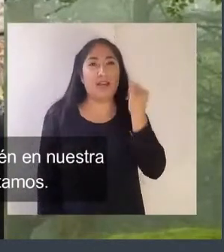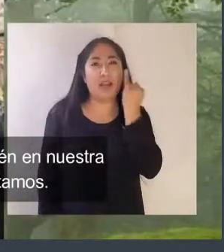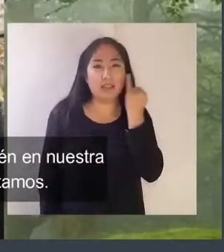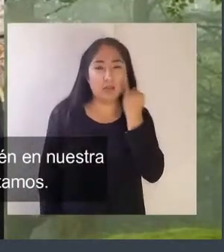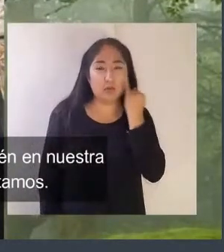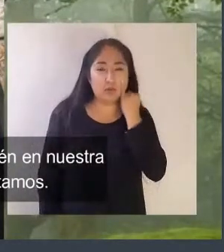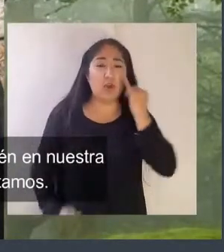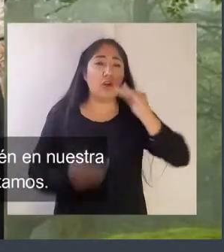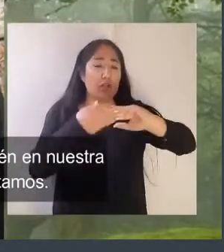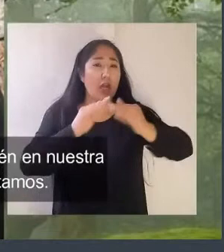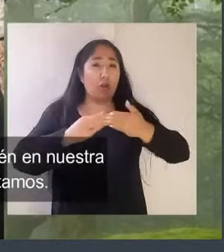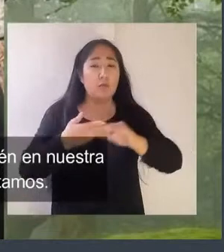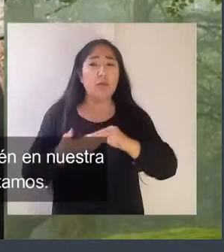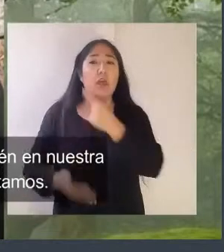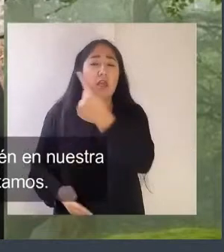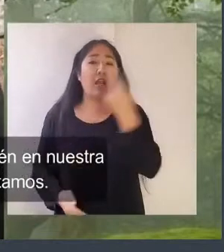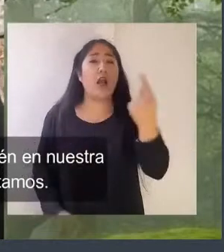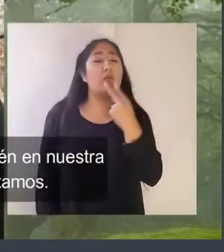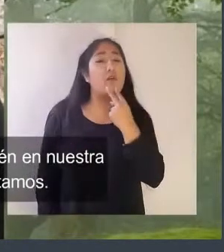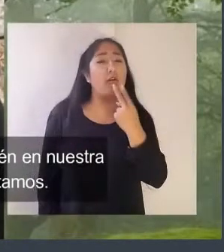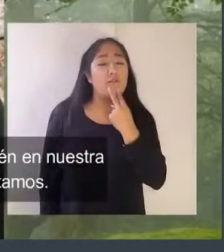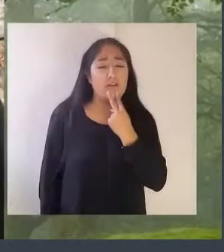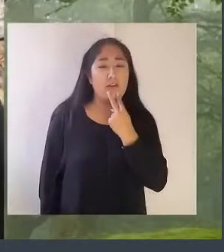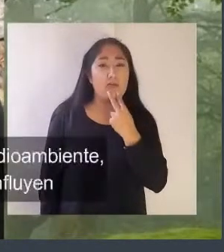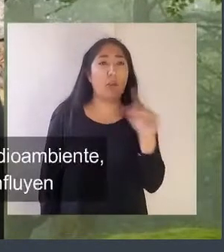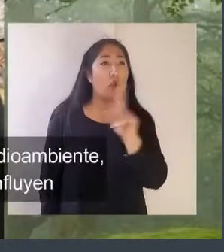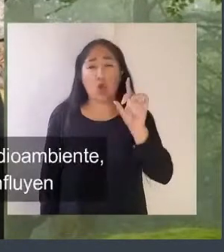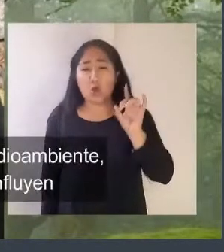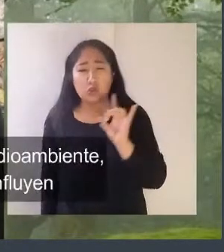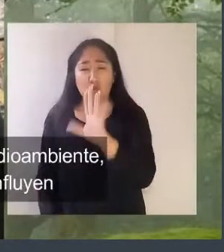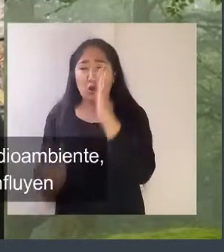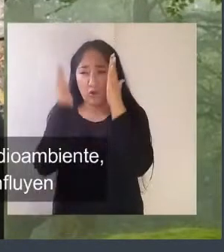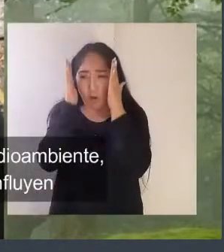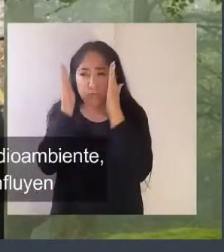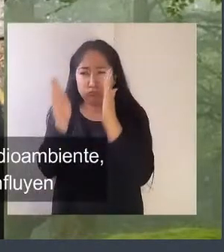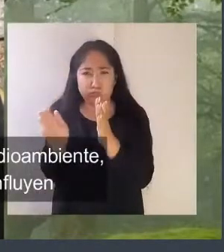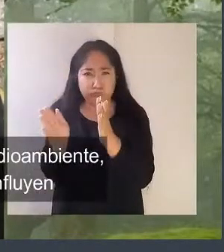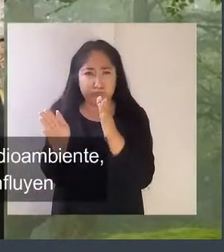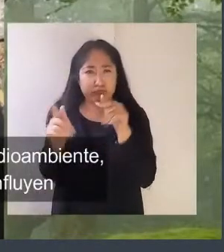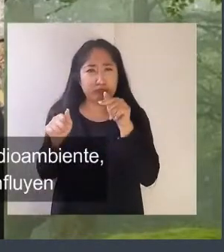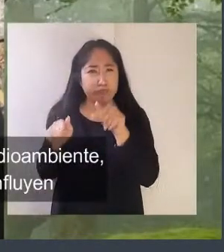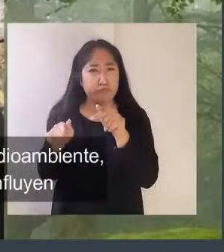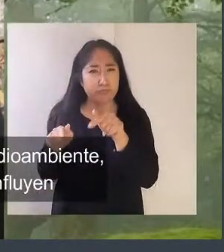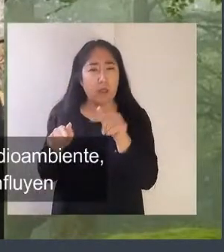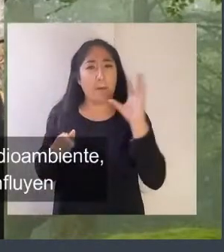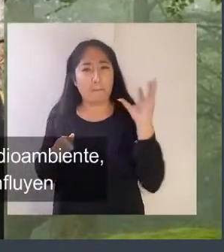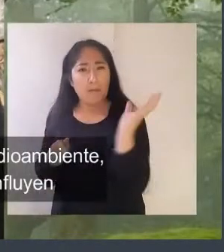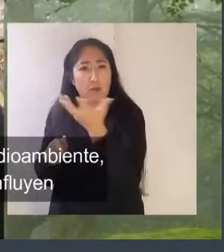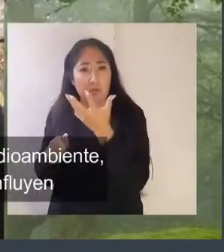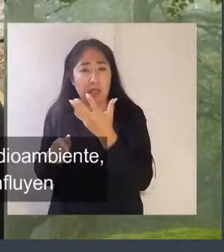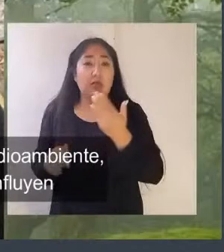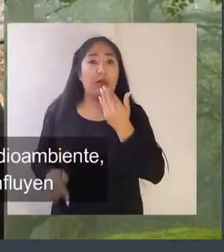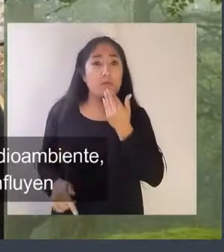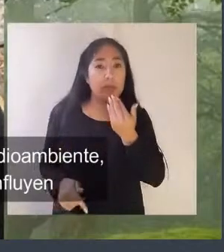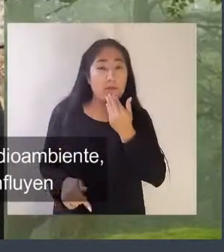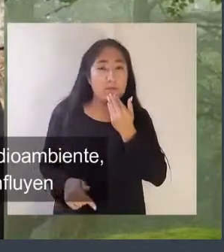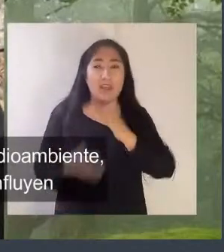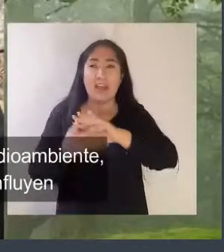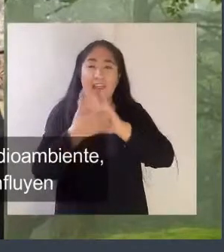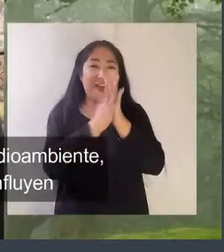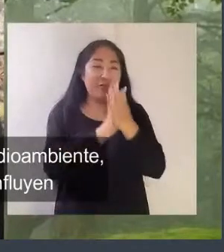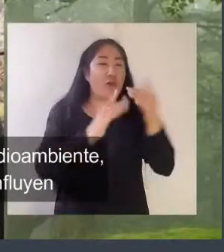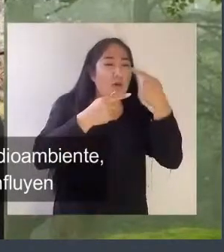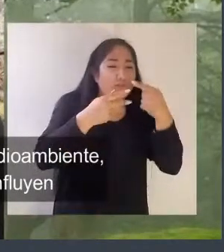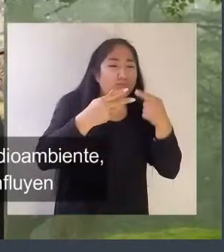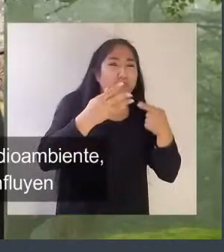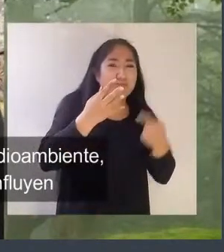institución y en las comunidades en las que habitamos no tan solo nuestro trabajo está enfocado en el medio ambiente sino